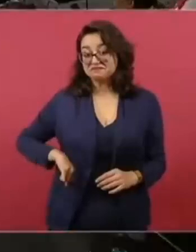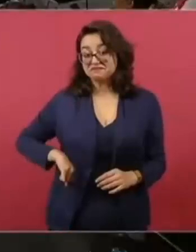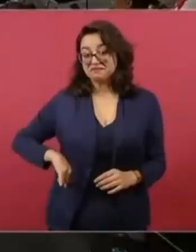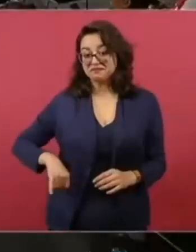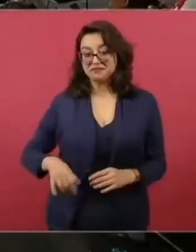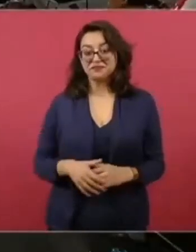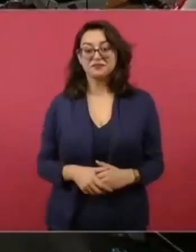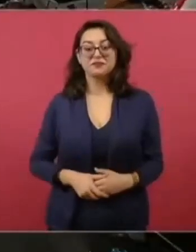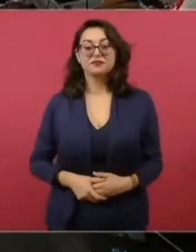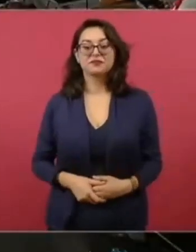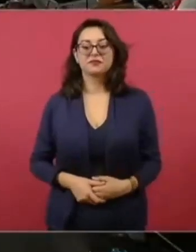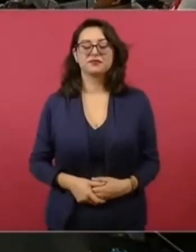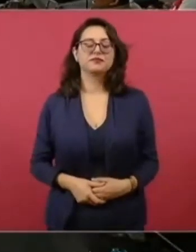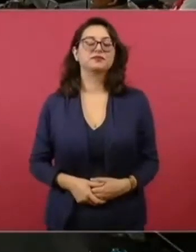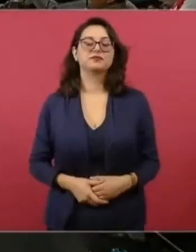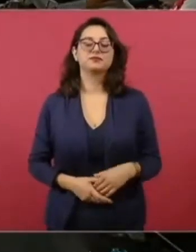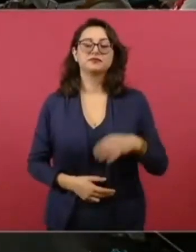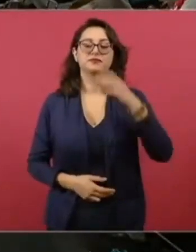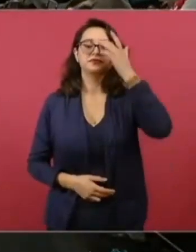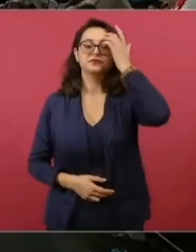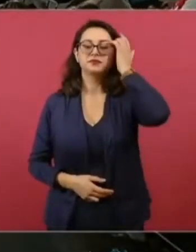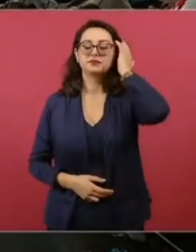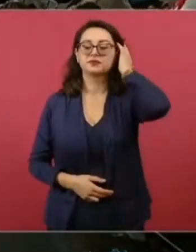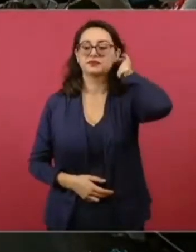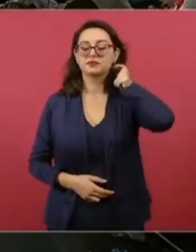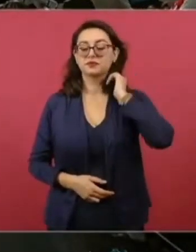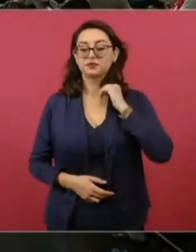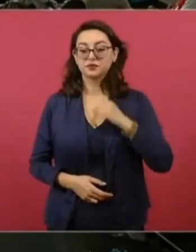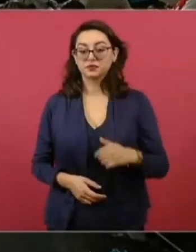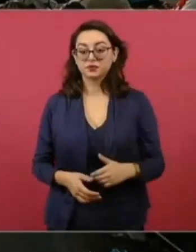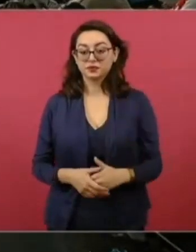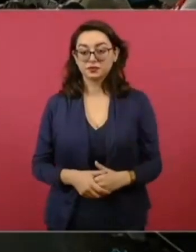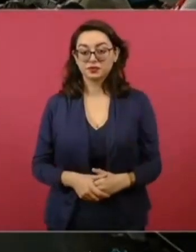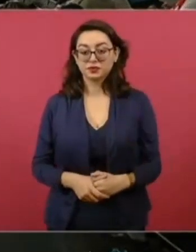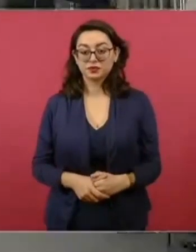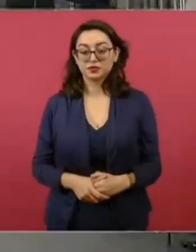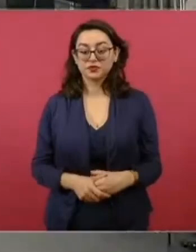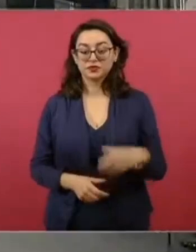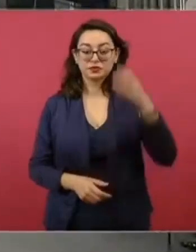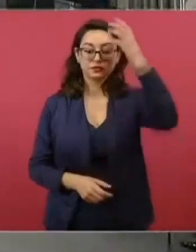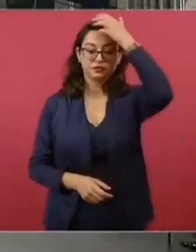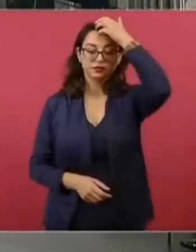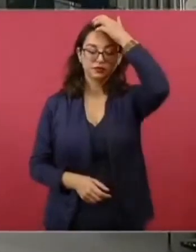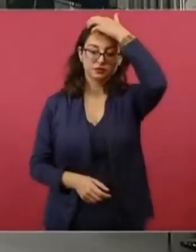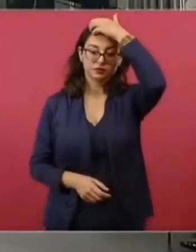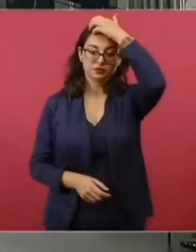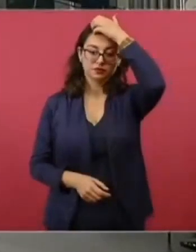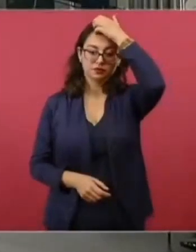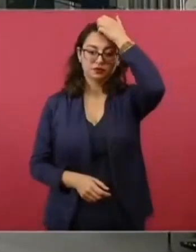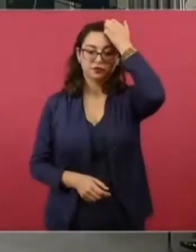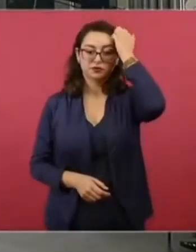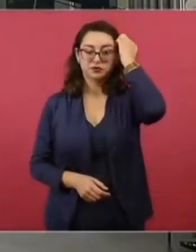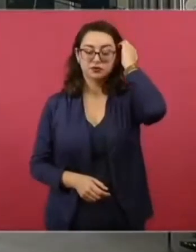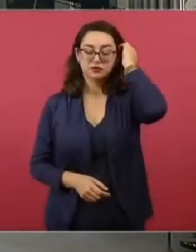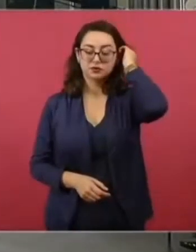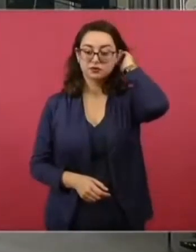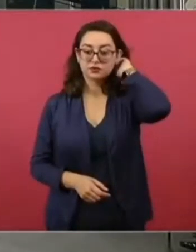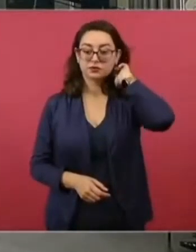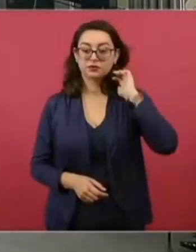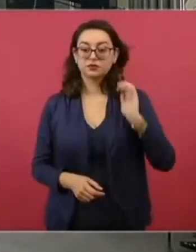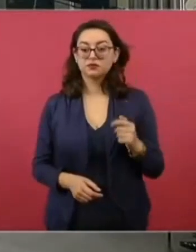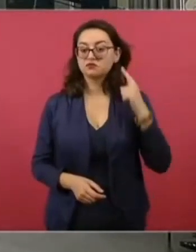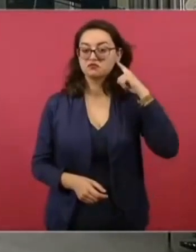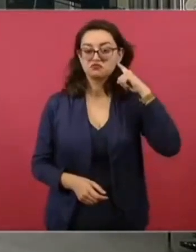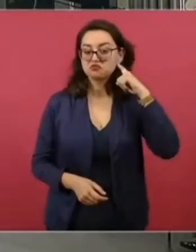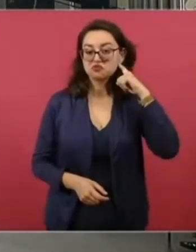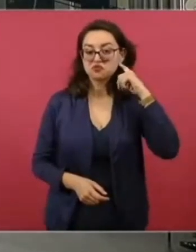¿No va a mover las intenciones o su anuncio de decir que Xochitl, la candidata, no moverá las